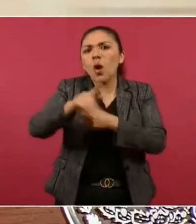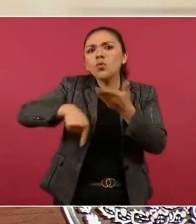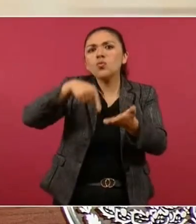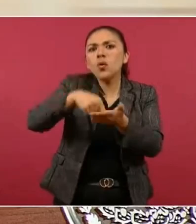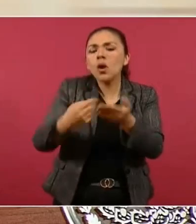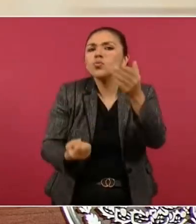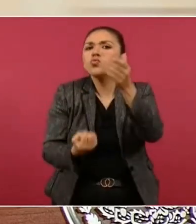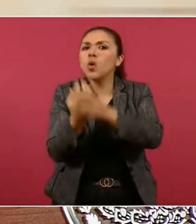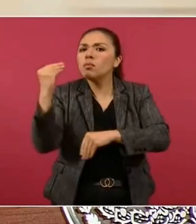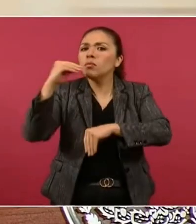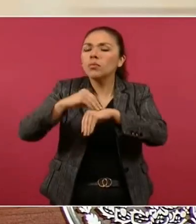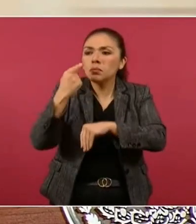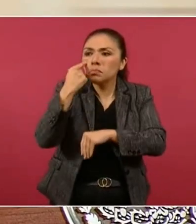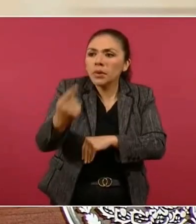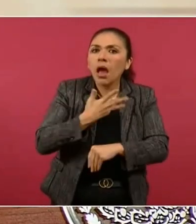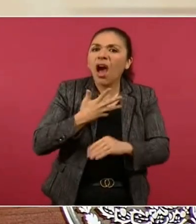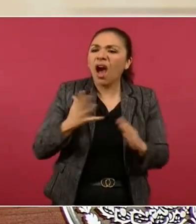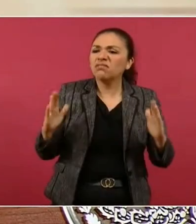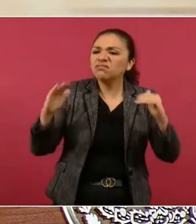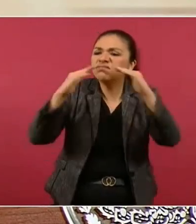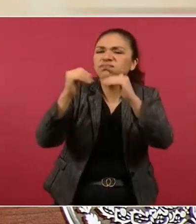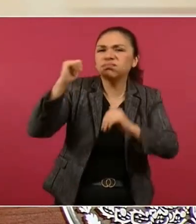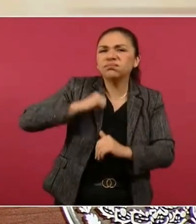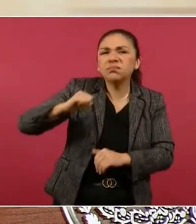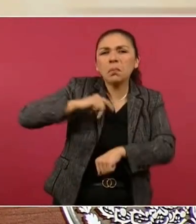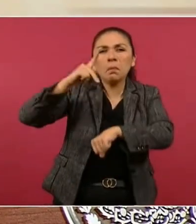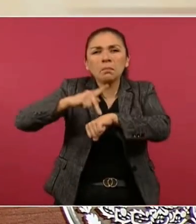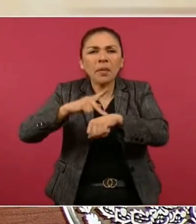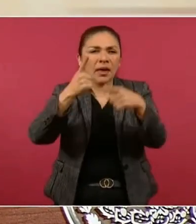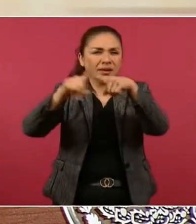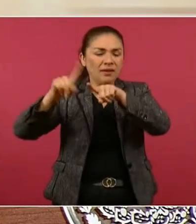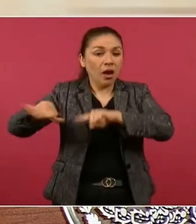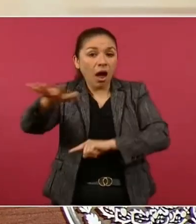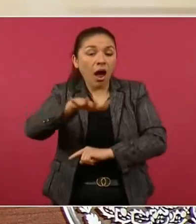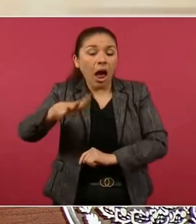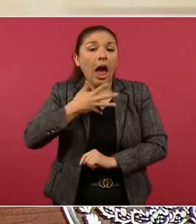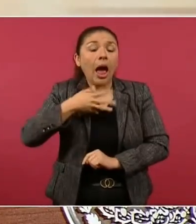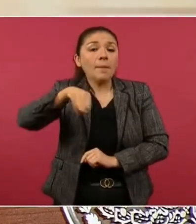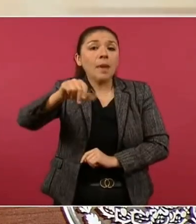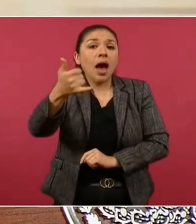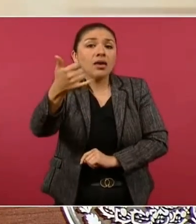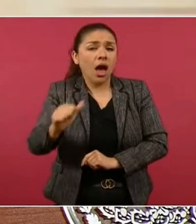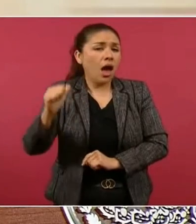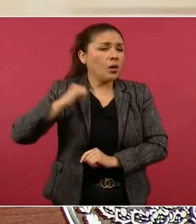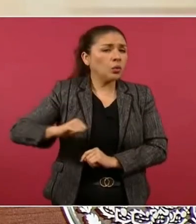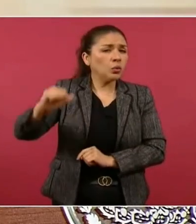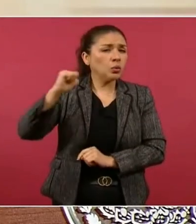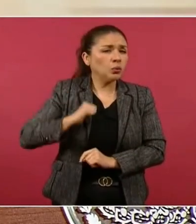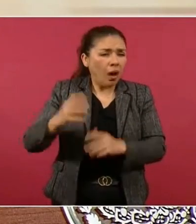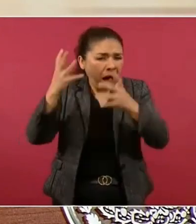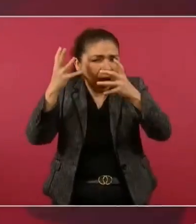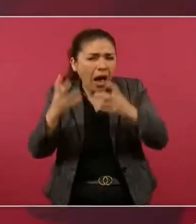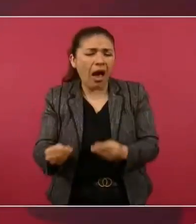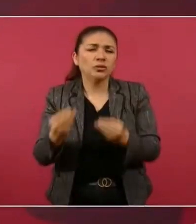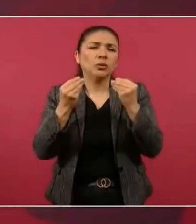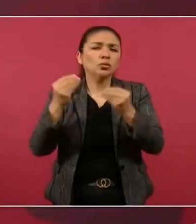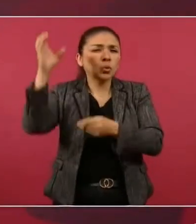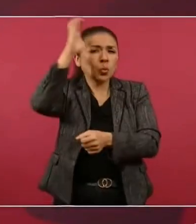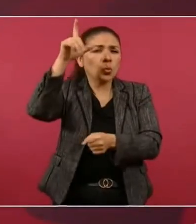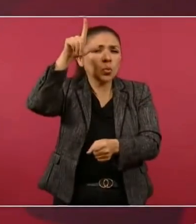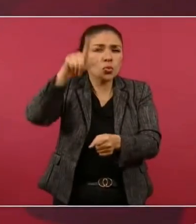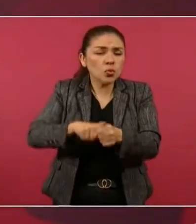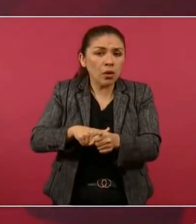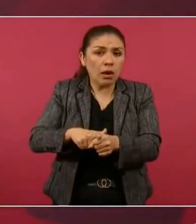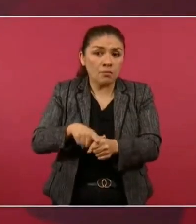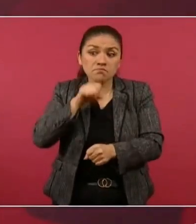arqueológicos de la región maya, esa gran riqueza cultural que